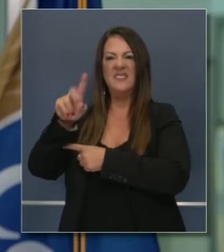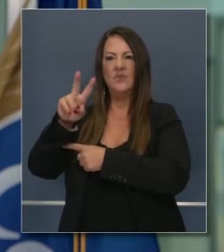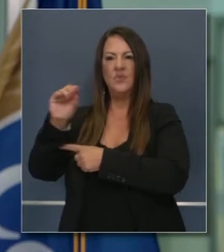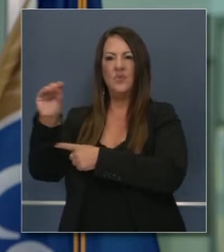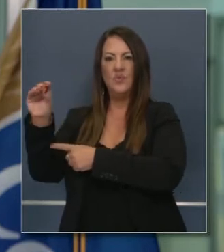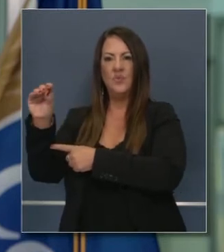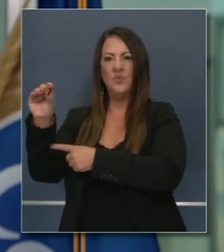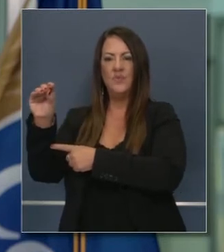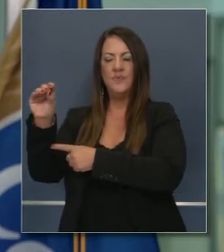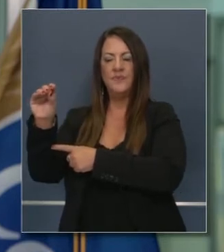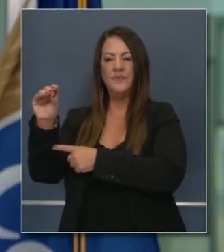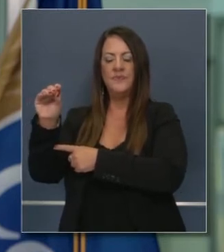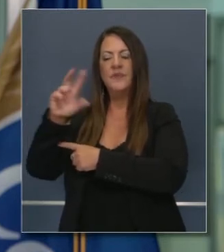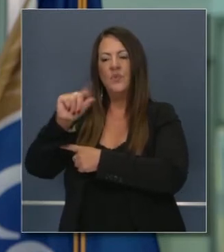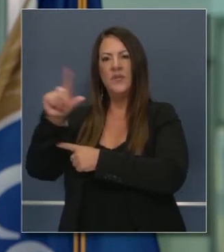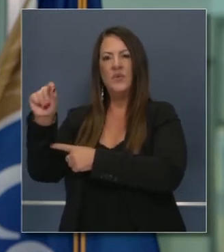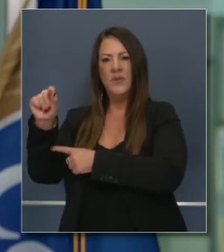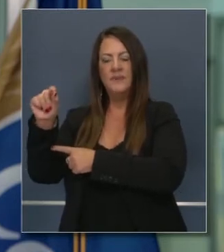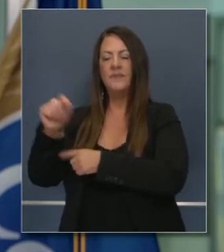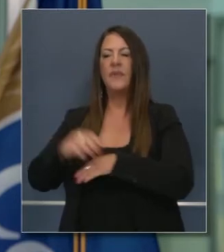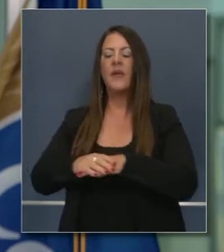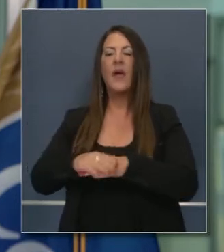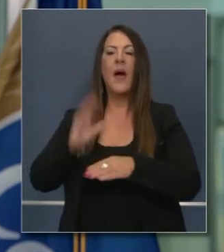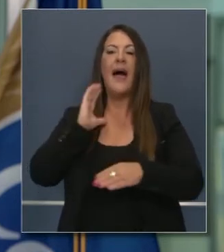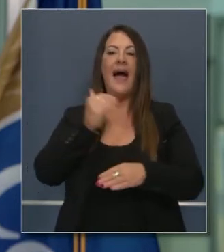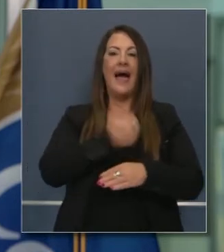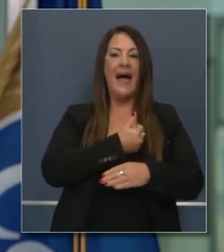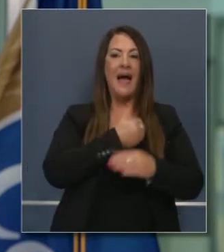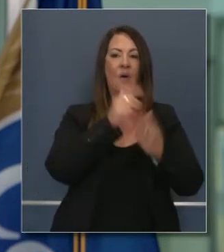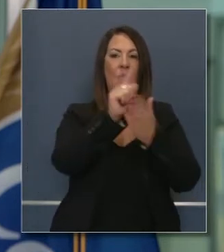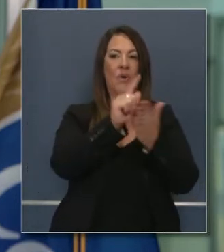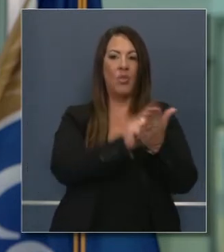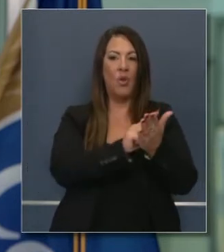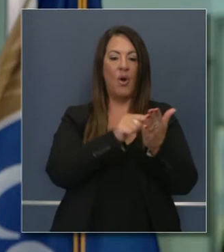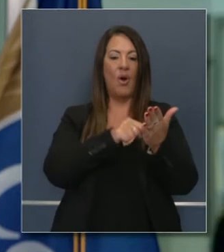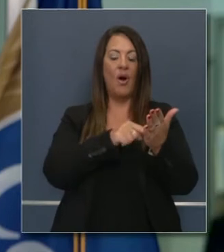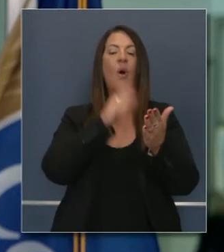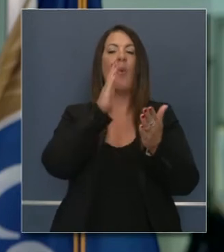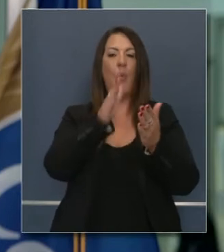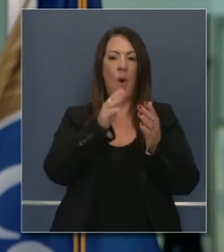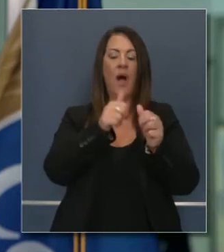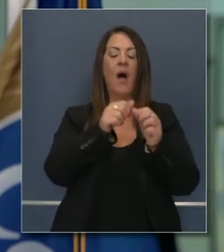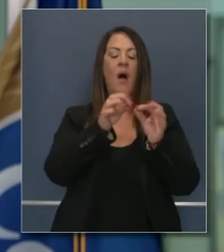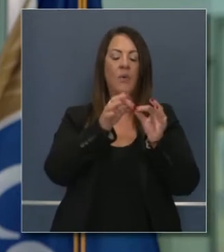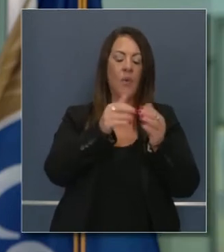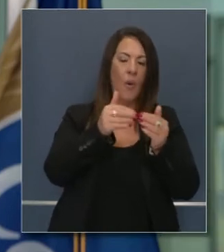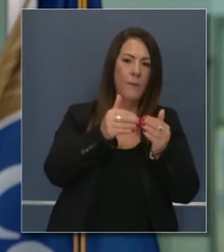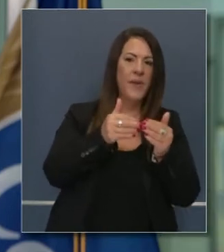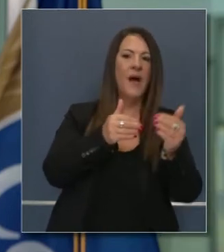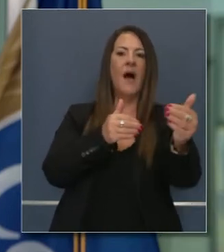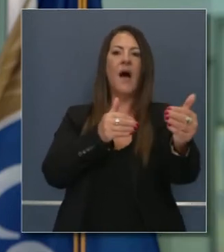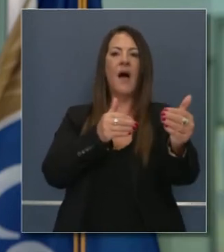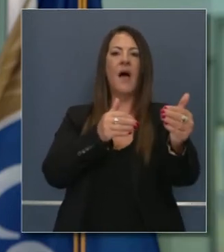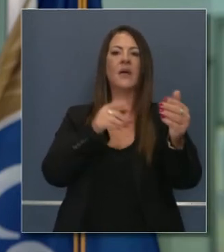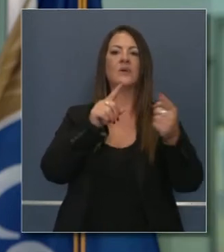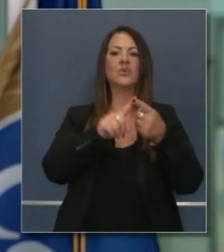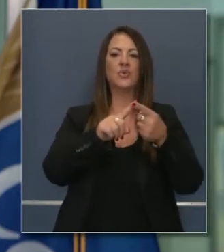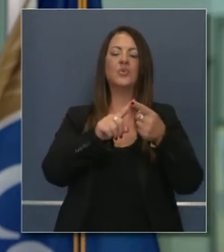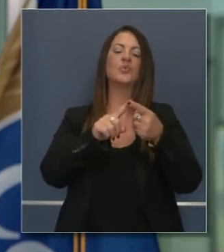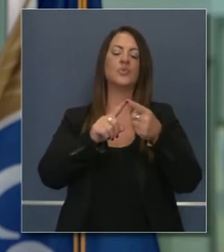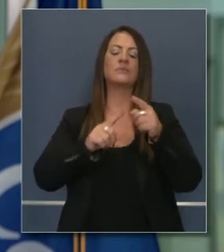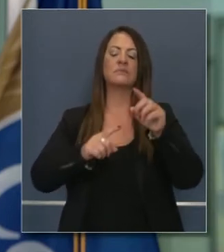impactadas por esas reglas o reglamentos federales. Nuestras protecciones van un poco más allá que las del gobierno federal. No hay